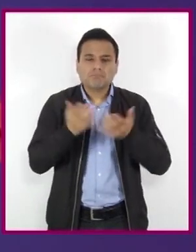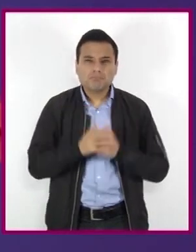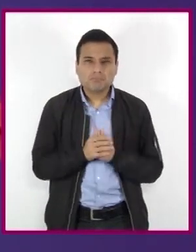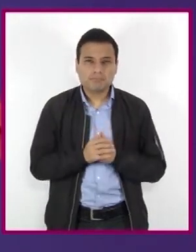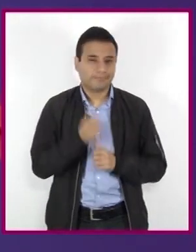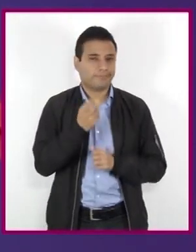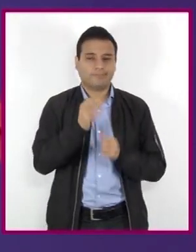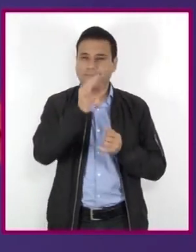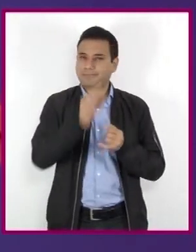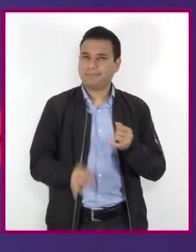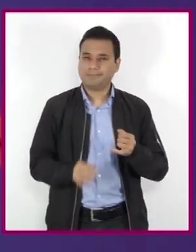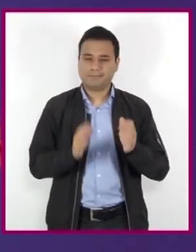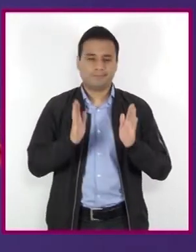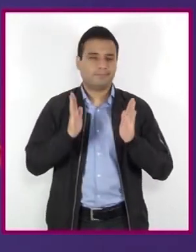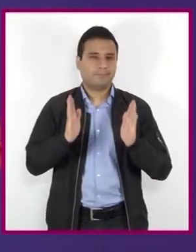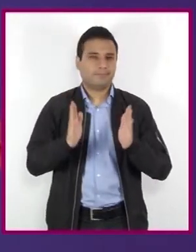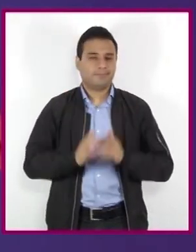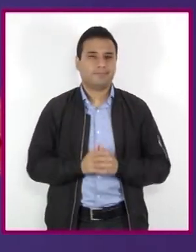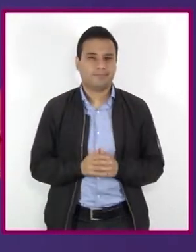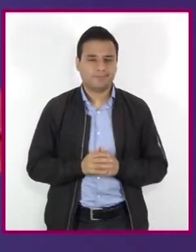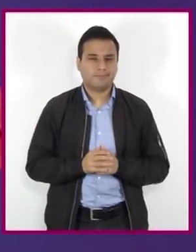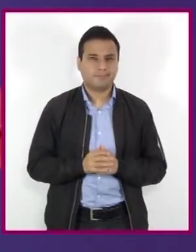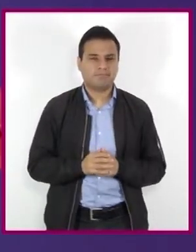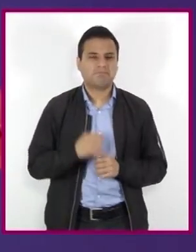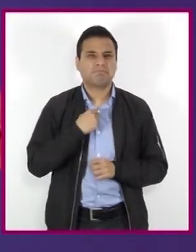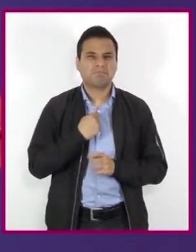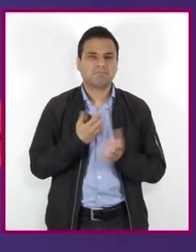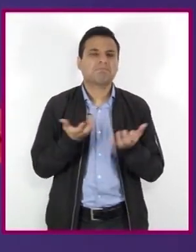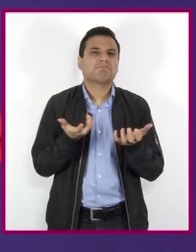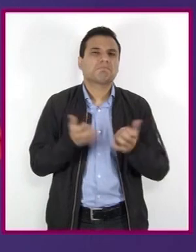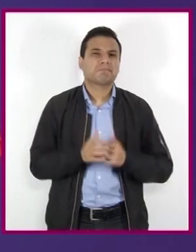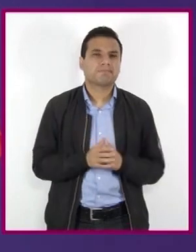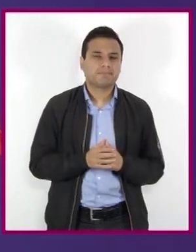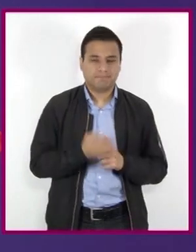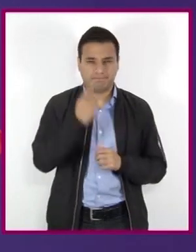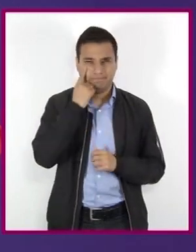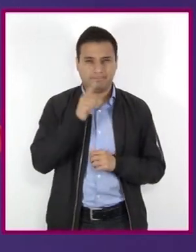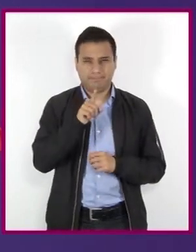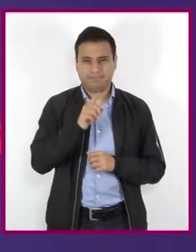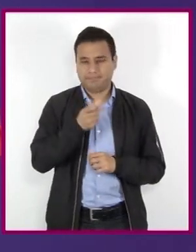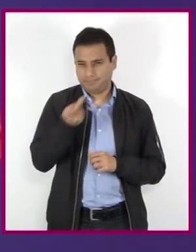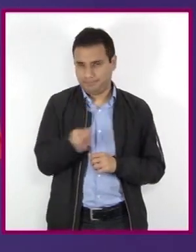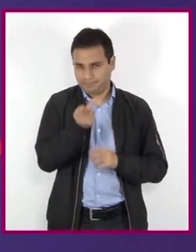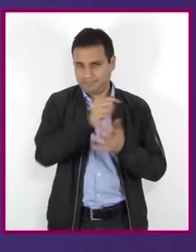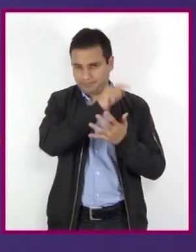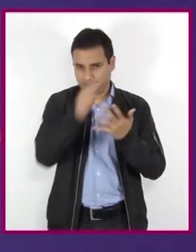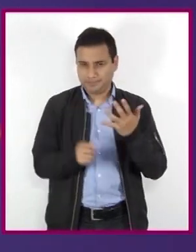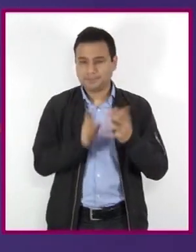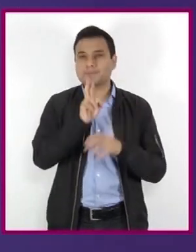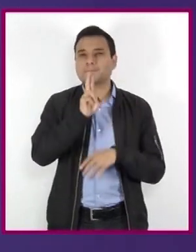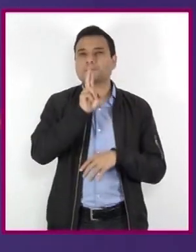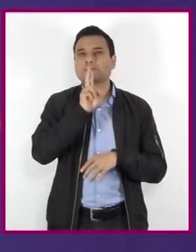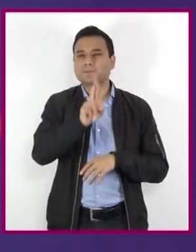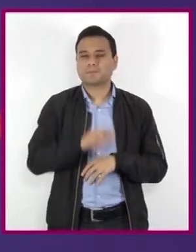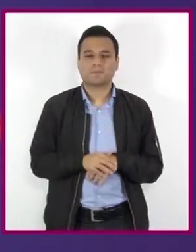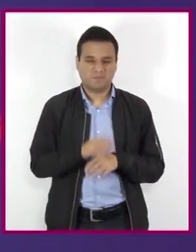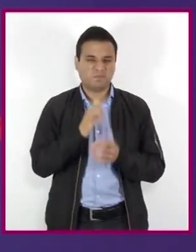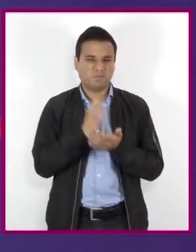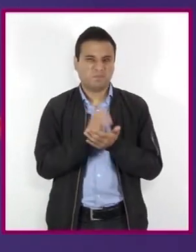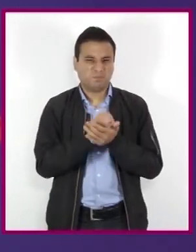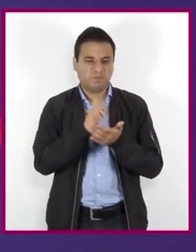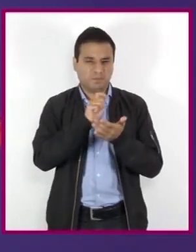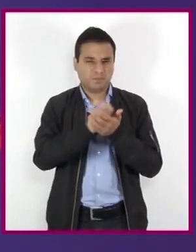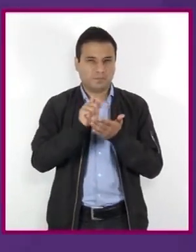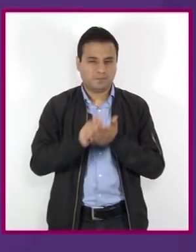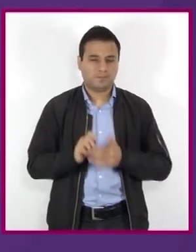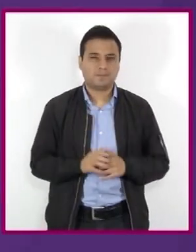última etapa de nuestro proyecto y para esta etapa responda brevemente a las siguientes preguntas en su cuaderno de ciencias